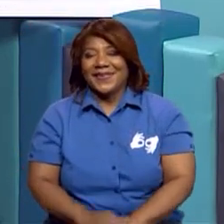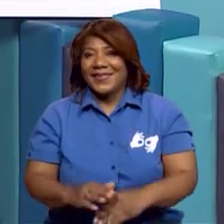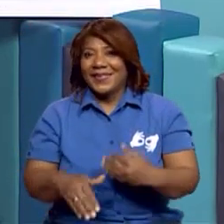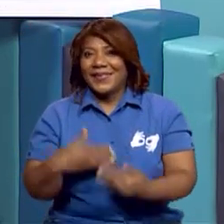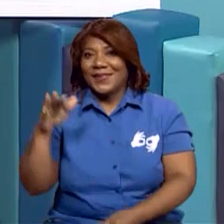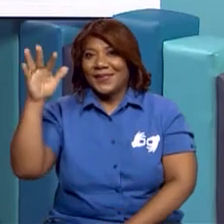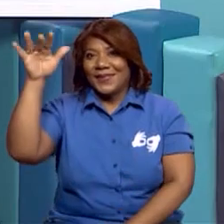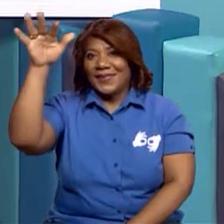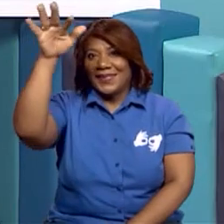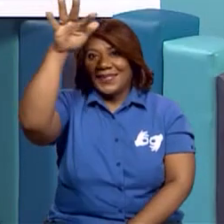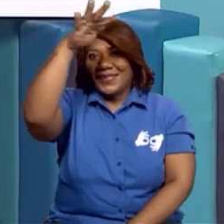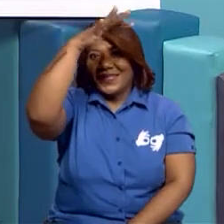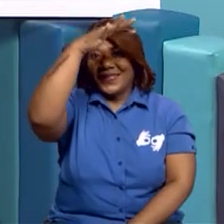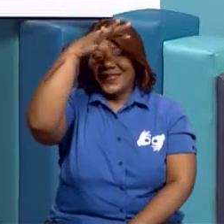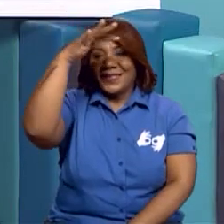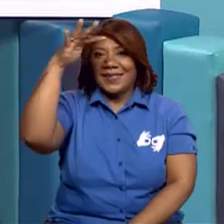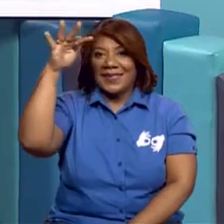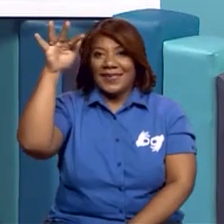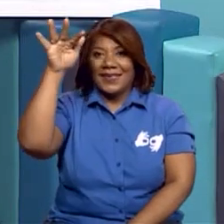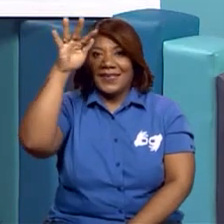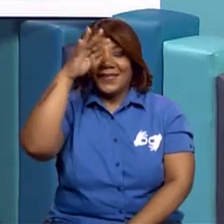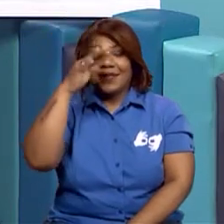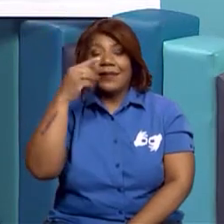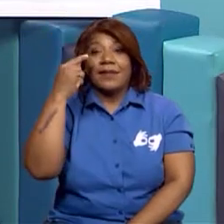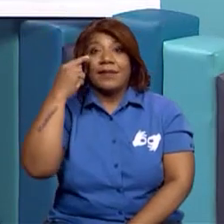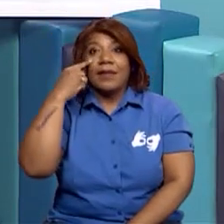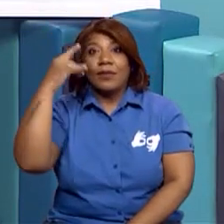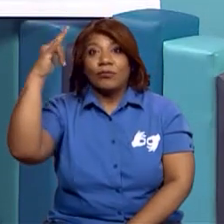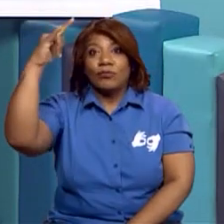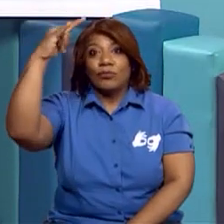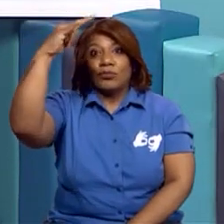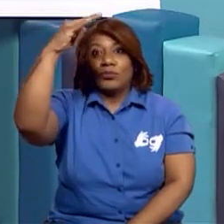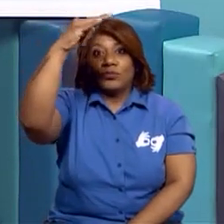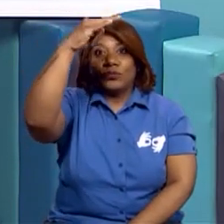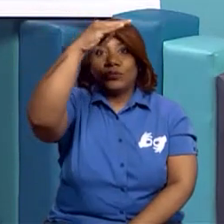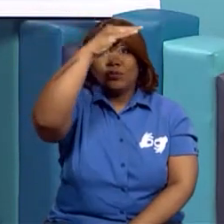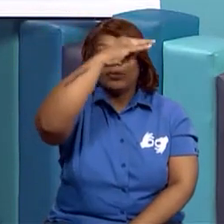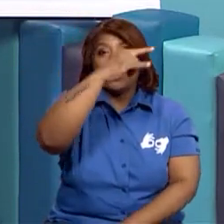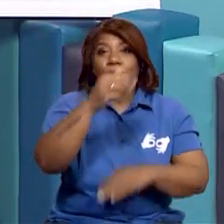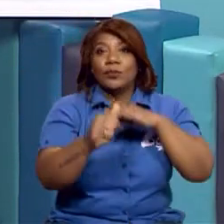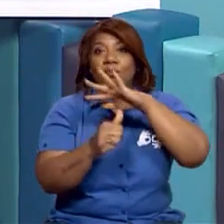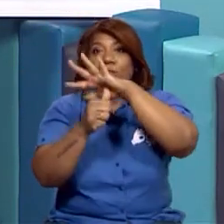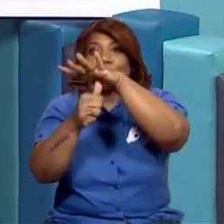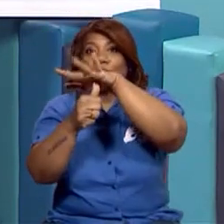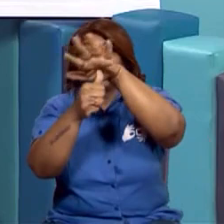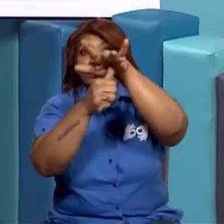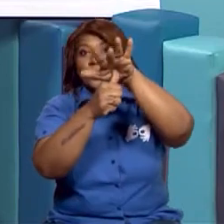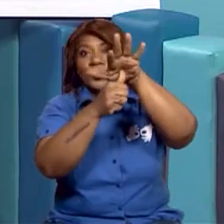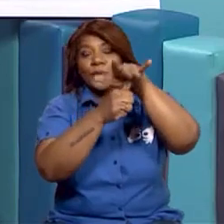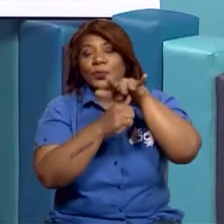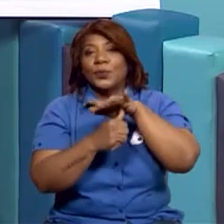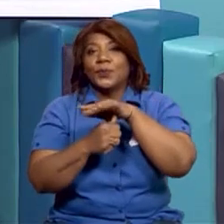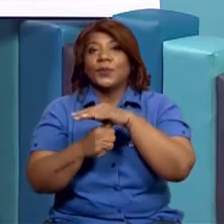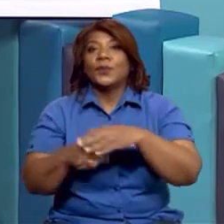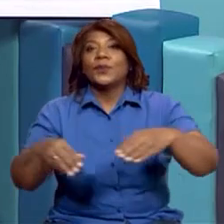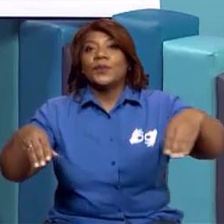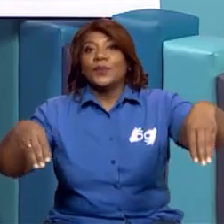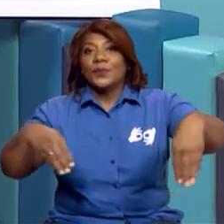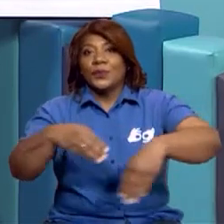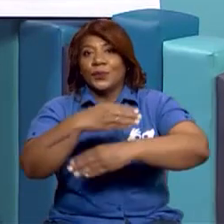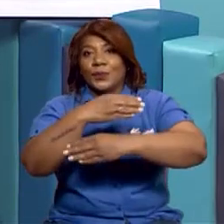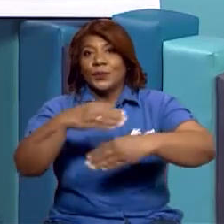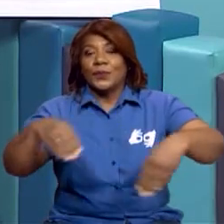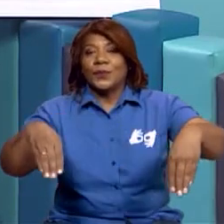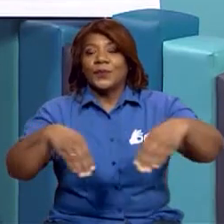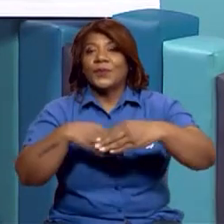es aéreo, ¿verdad?, por ahí van los aviones, los helicópteros, las avionetas, lo que es terrestre en esos